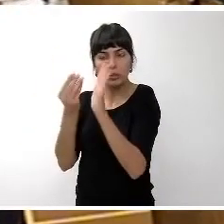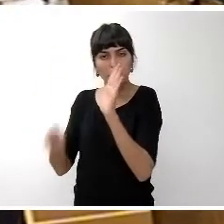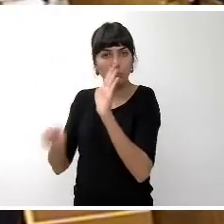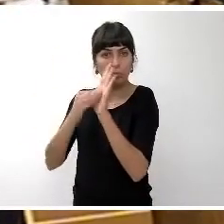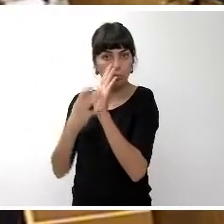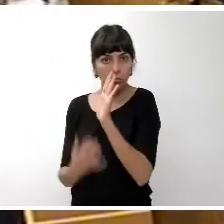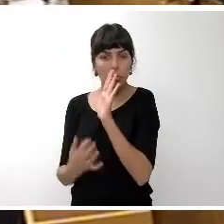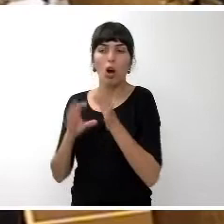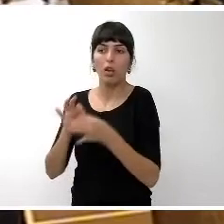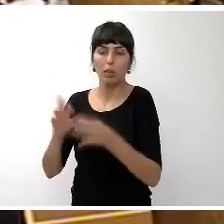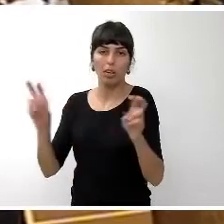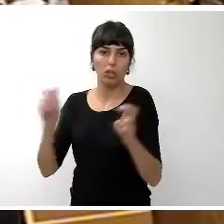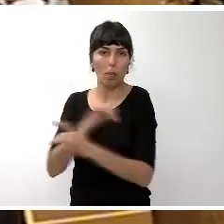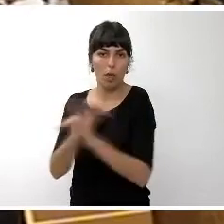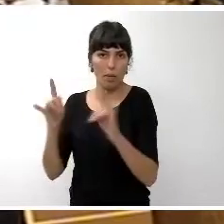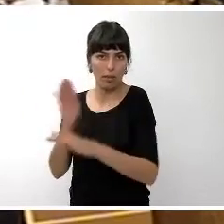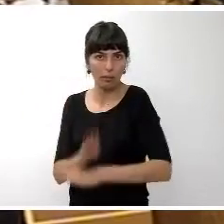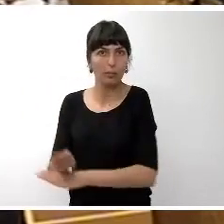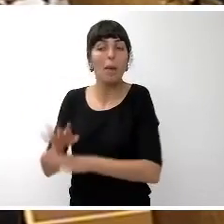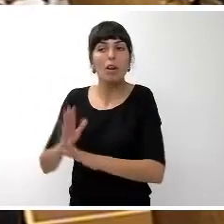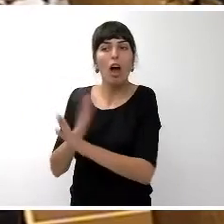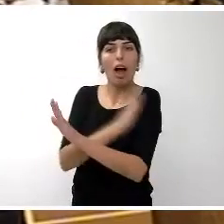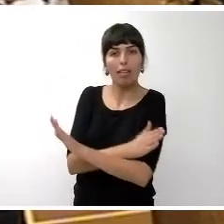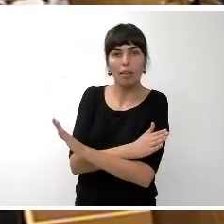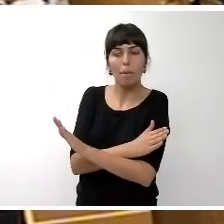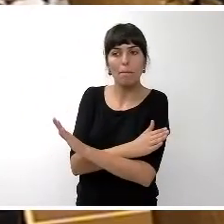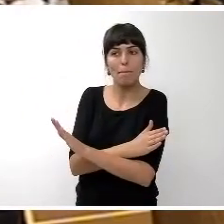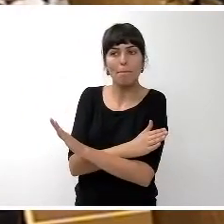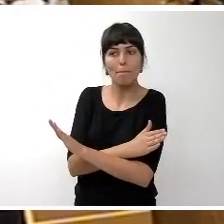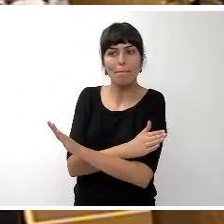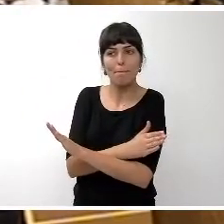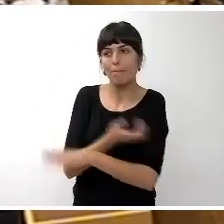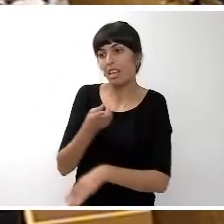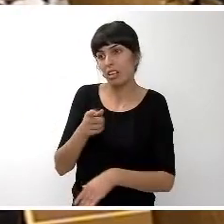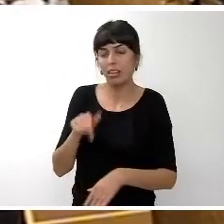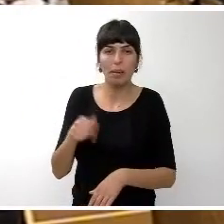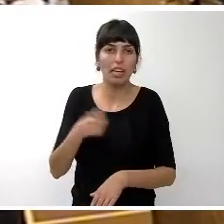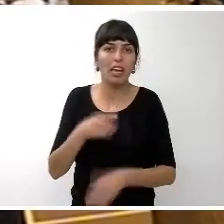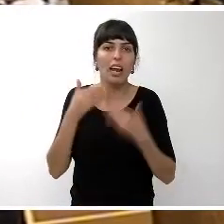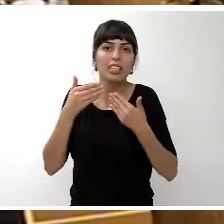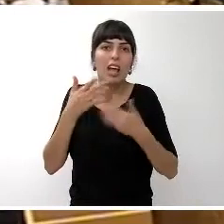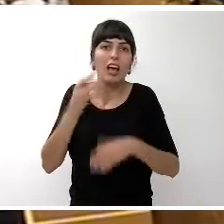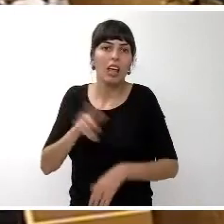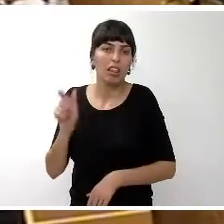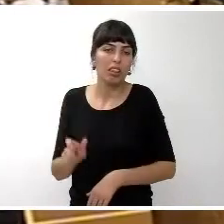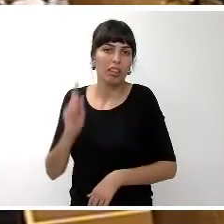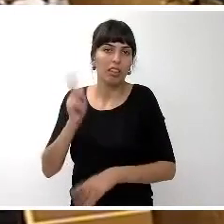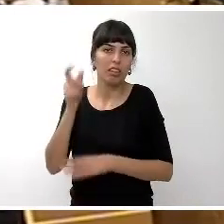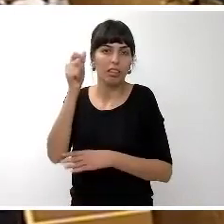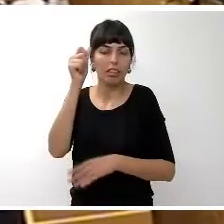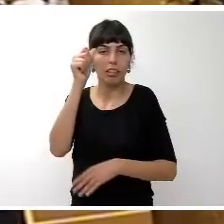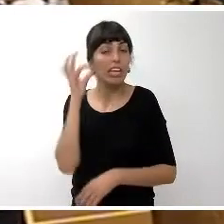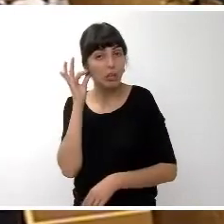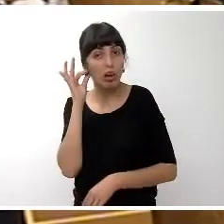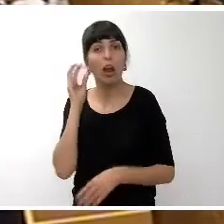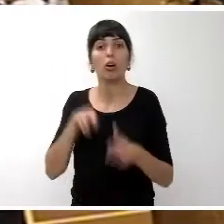perdón primeramente antes de eso en medio ambiente a partir del 1 de enero y aquí también quiero agradecer a la directora de recursos humanos se crea una unidad